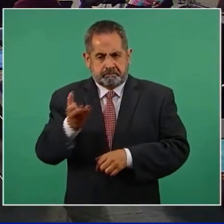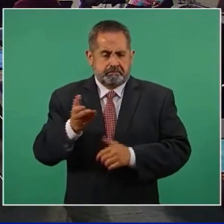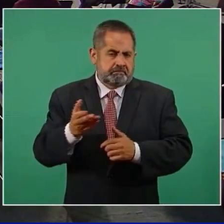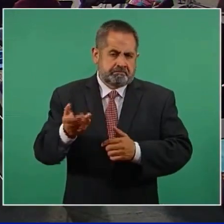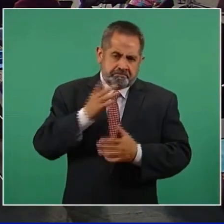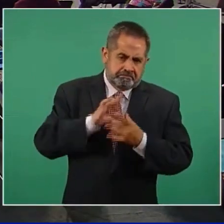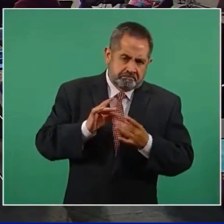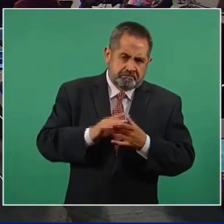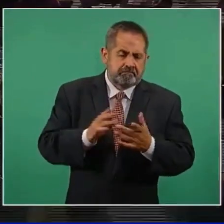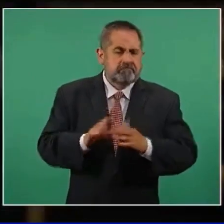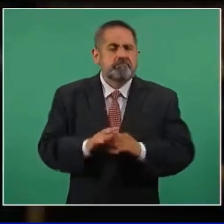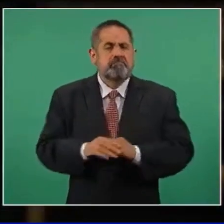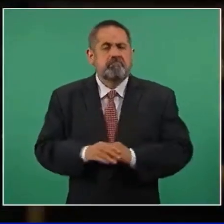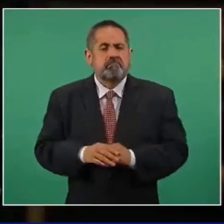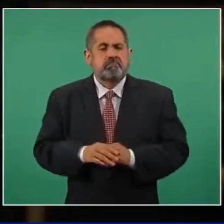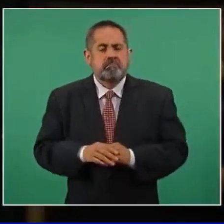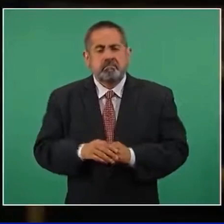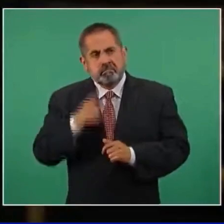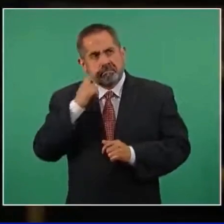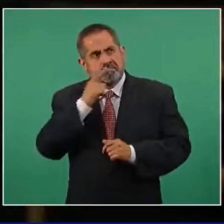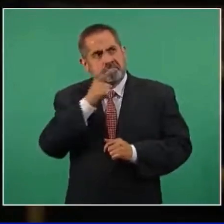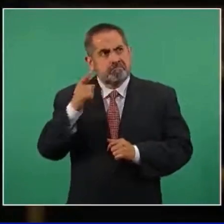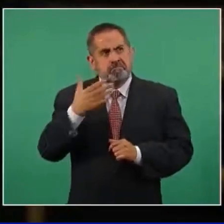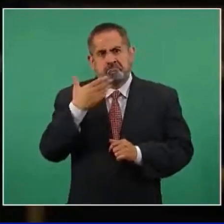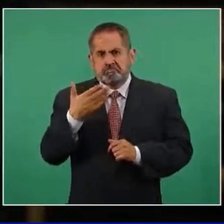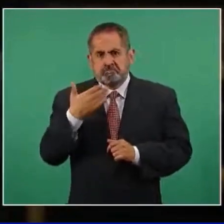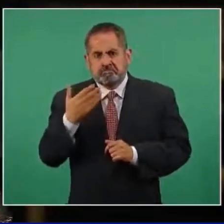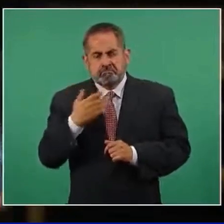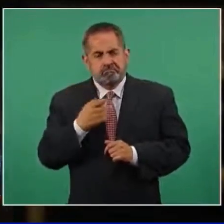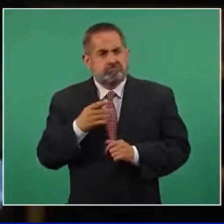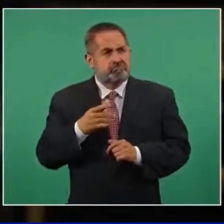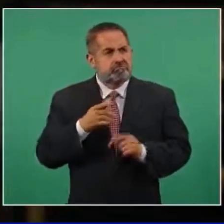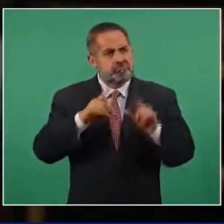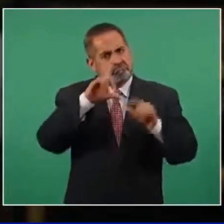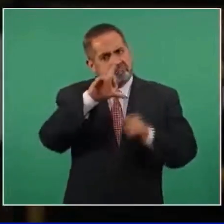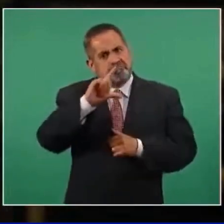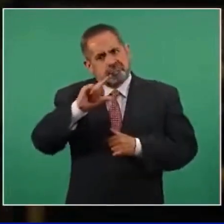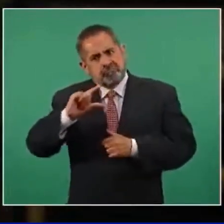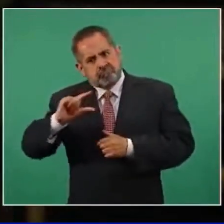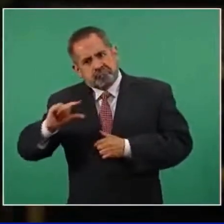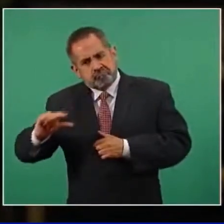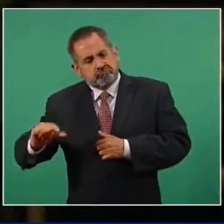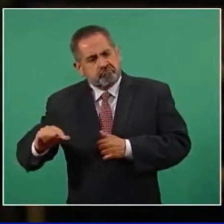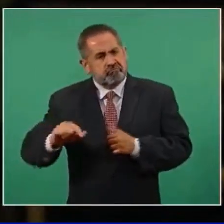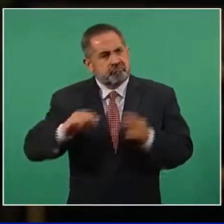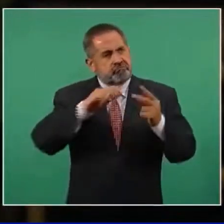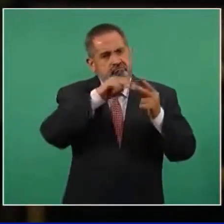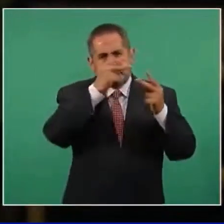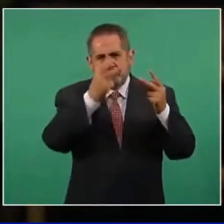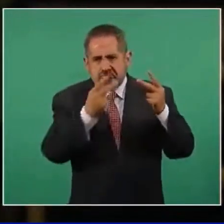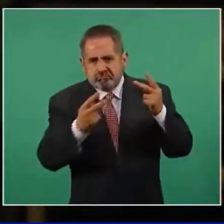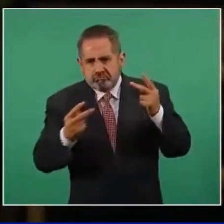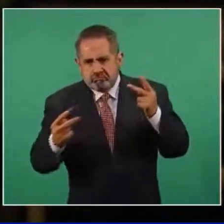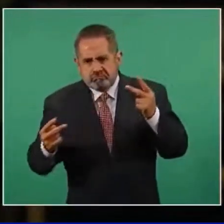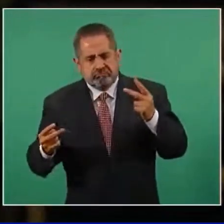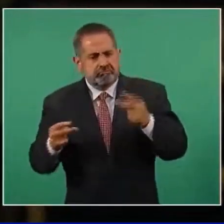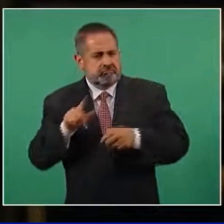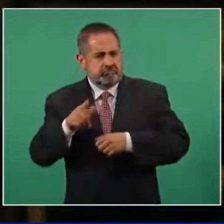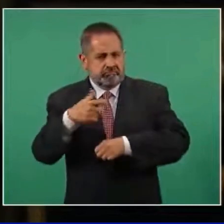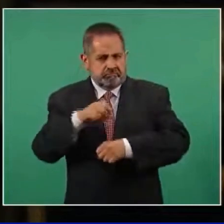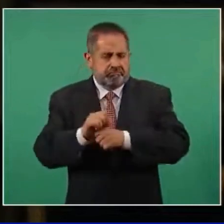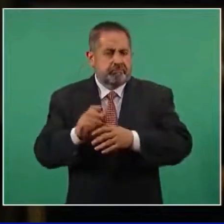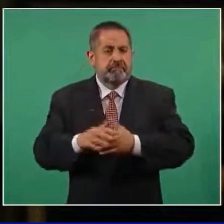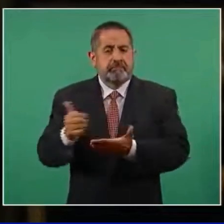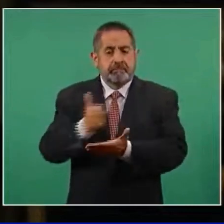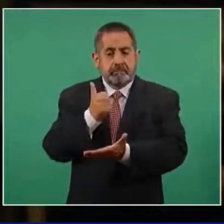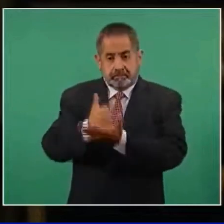ante estas cifras tan positivas que nos han dado que se ha mantenido esta reducción durante 17 semanas, vamos por la 18. La